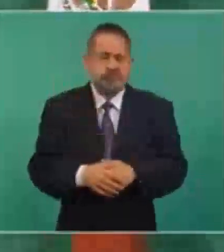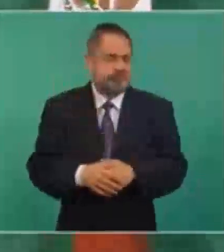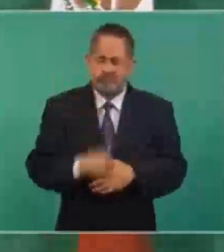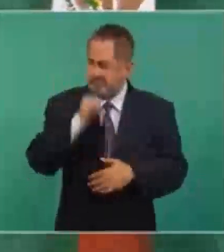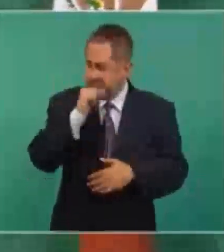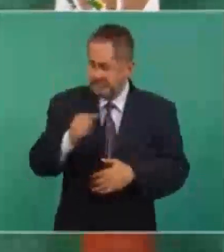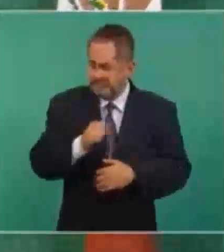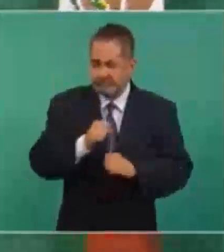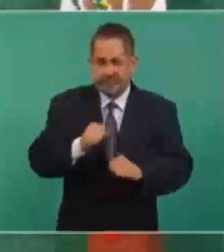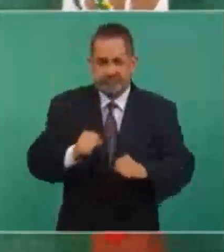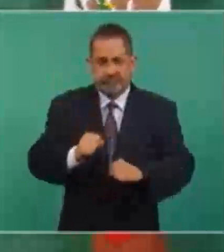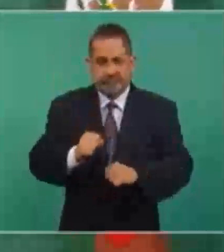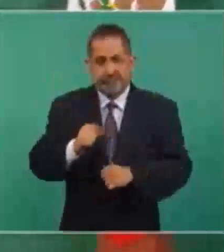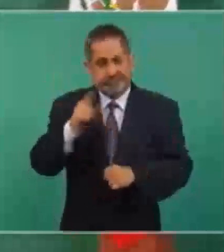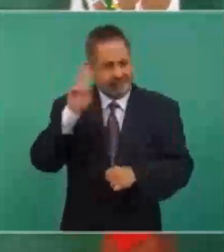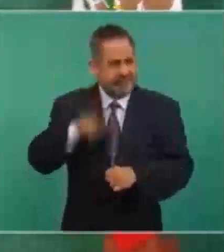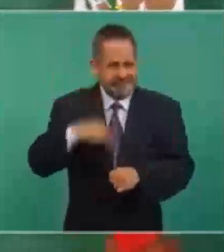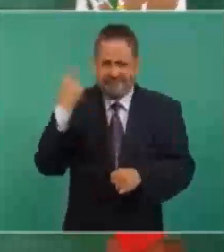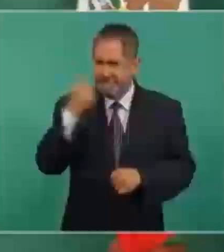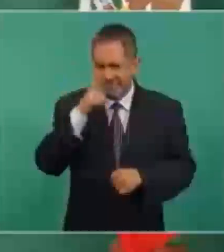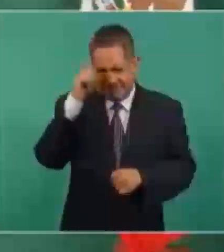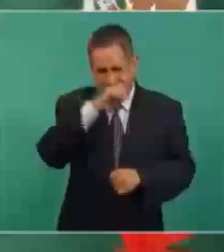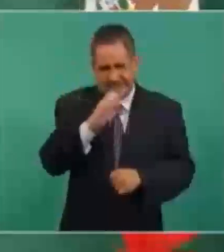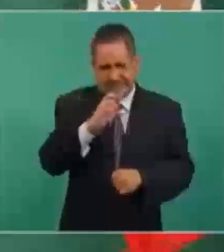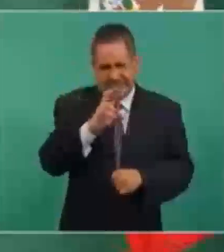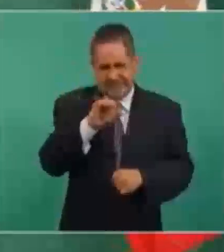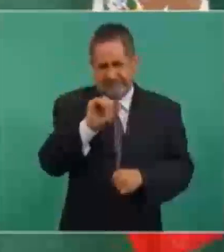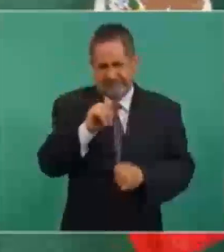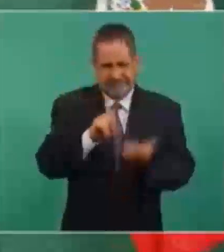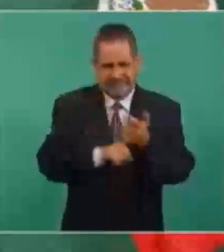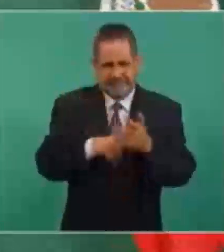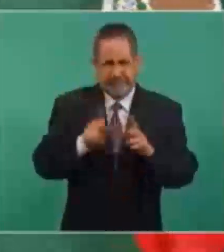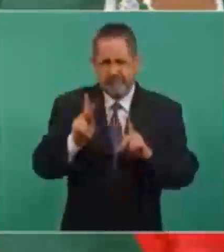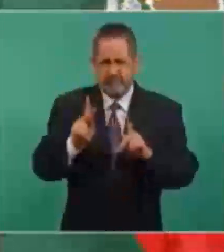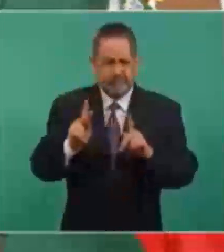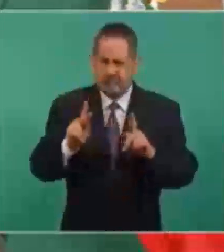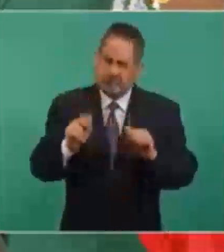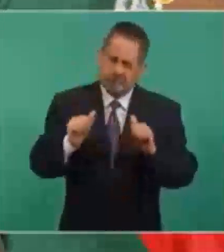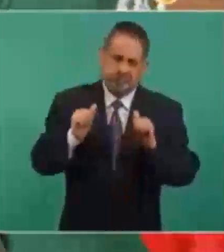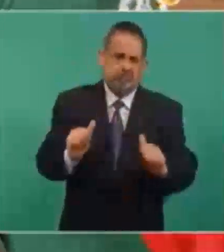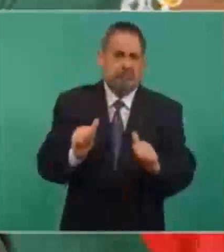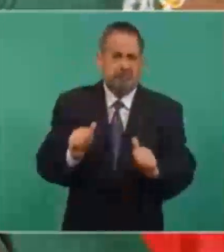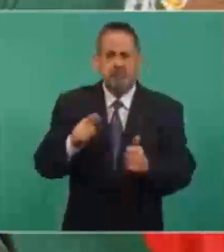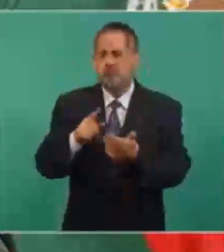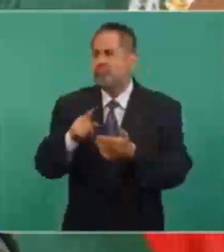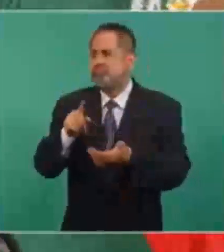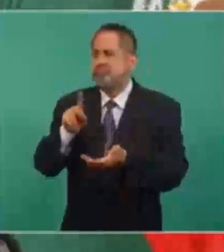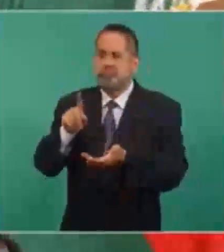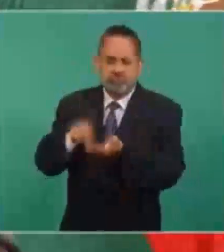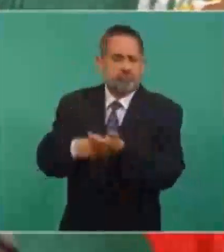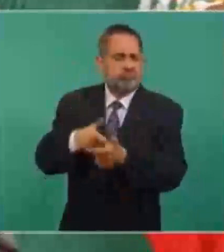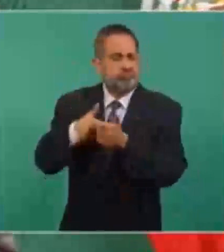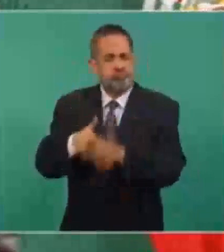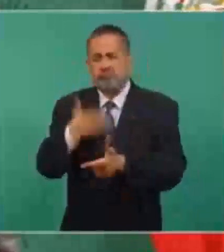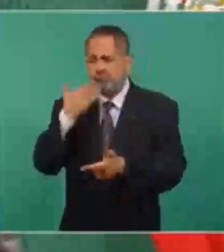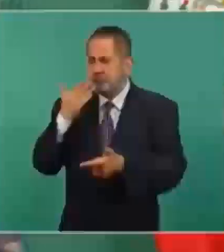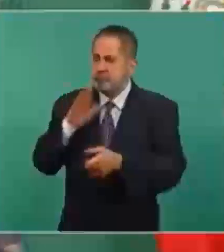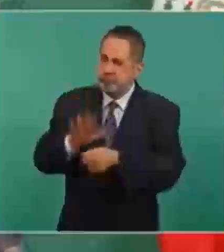económica. Y el prestigio de México está por lo alto,